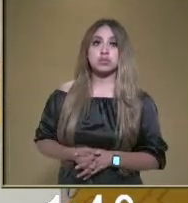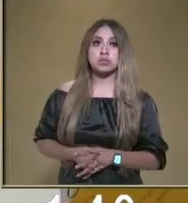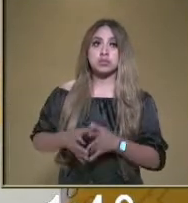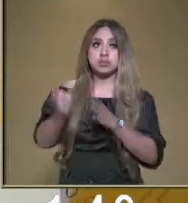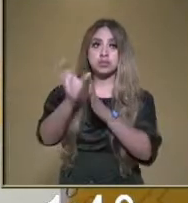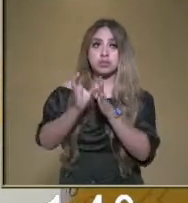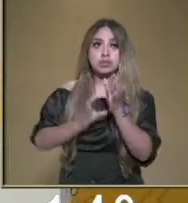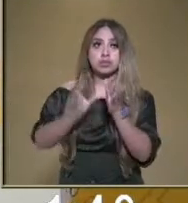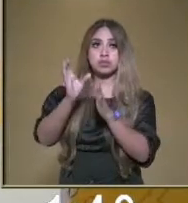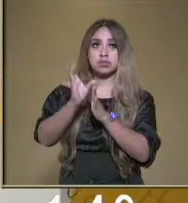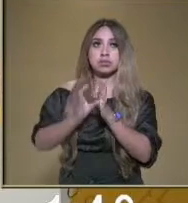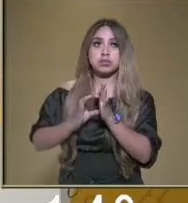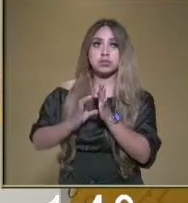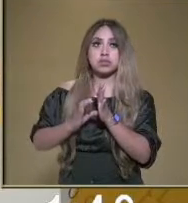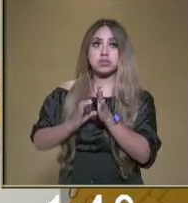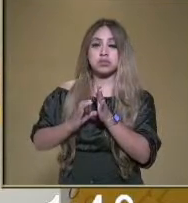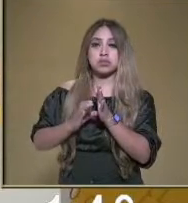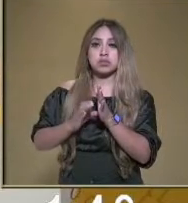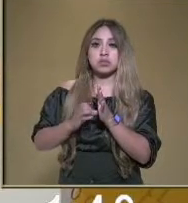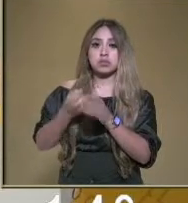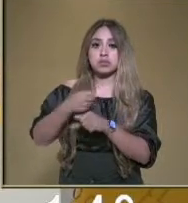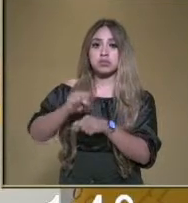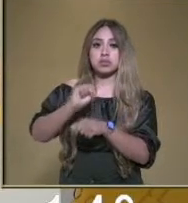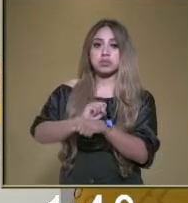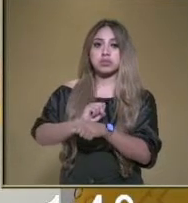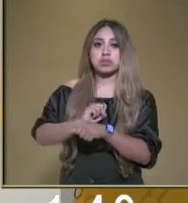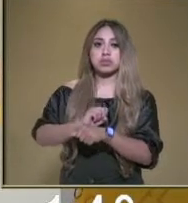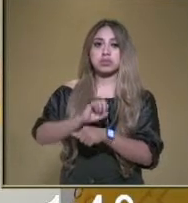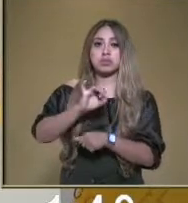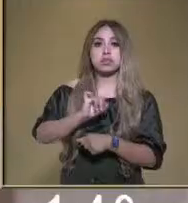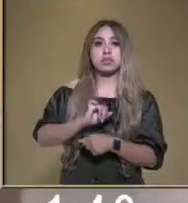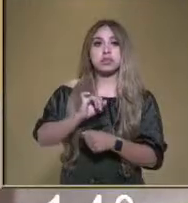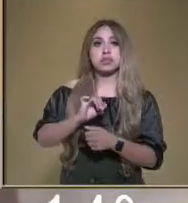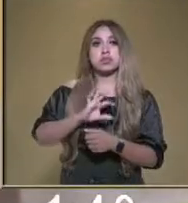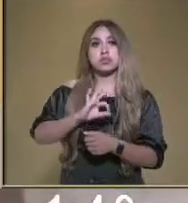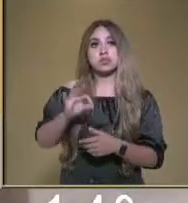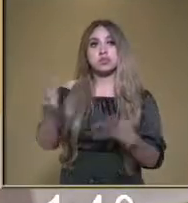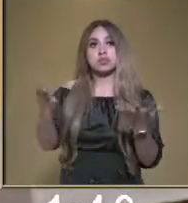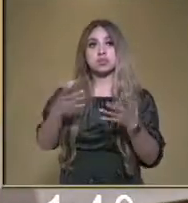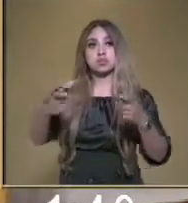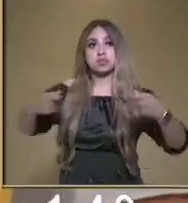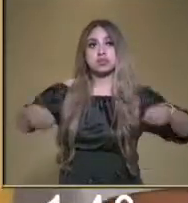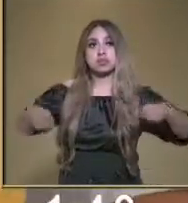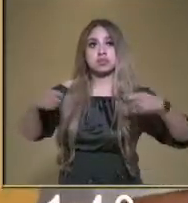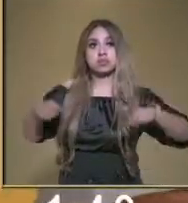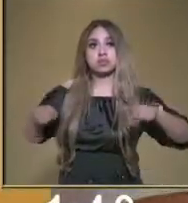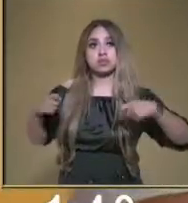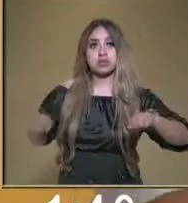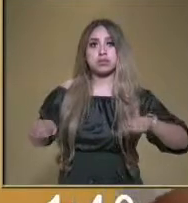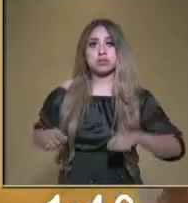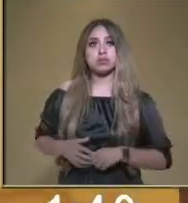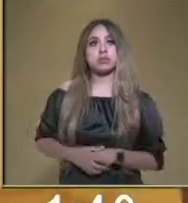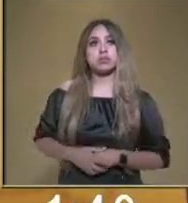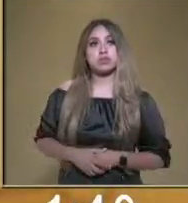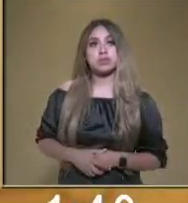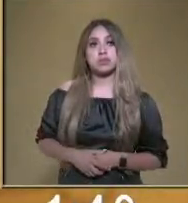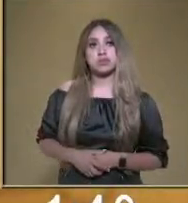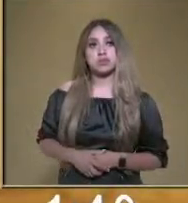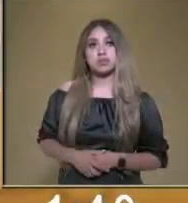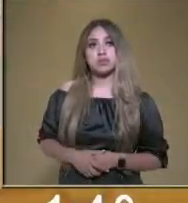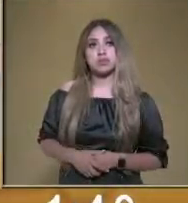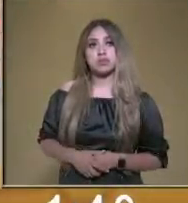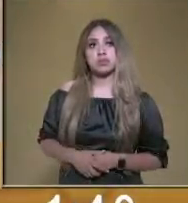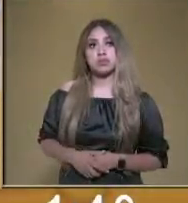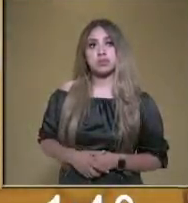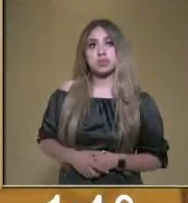semanal. Lo pueden hacer con una cartulina X, ¿verdad? Lo pueden